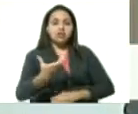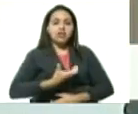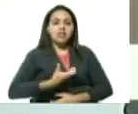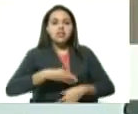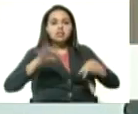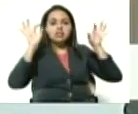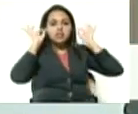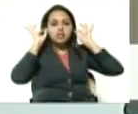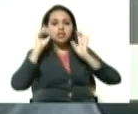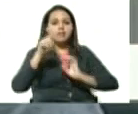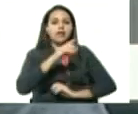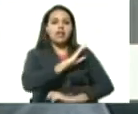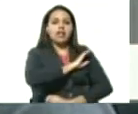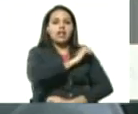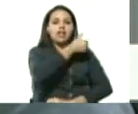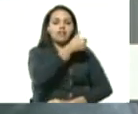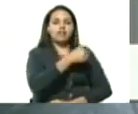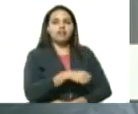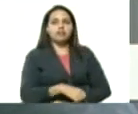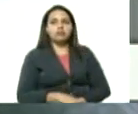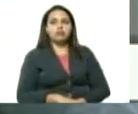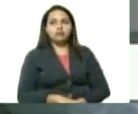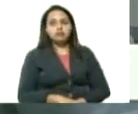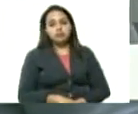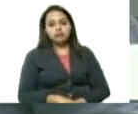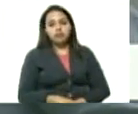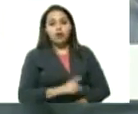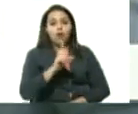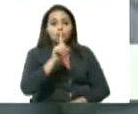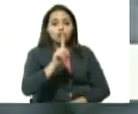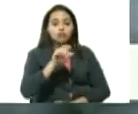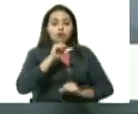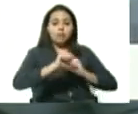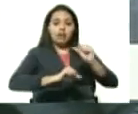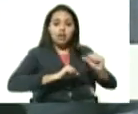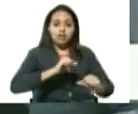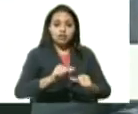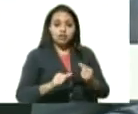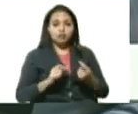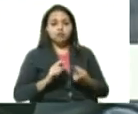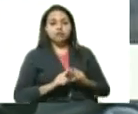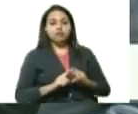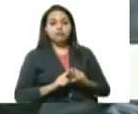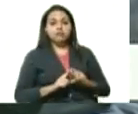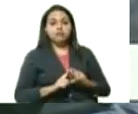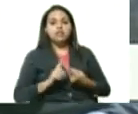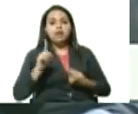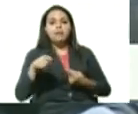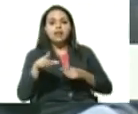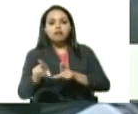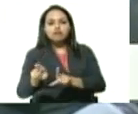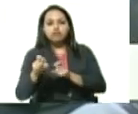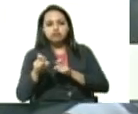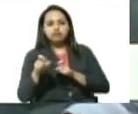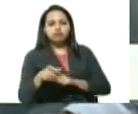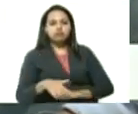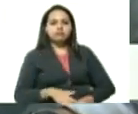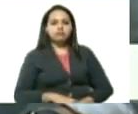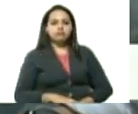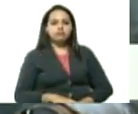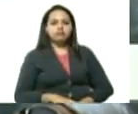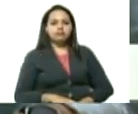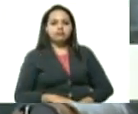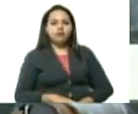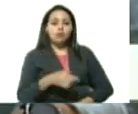jefe del distrito capital un caso en el paraíso también captado en esta jornada de despistaje masivo